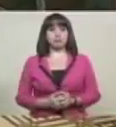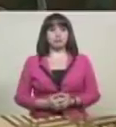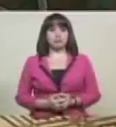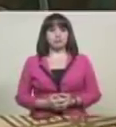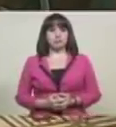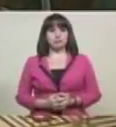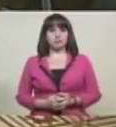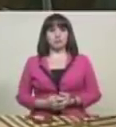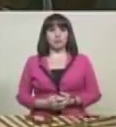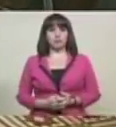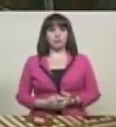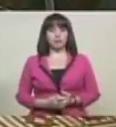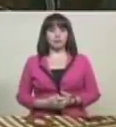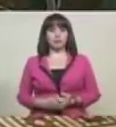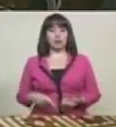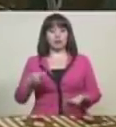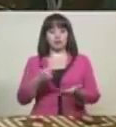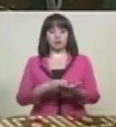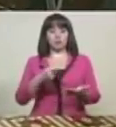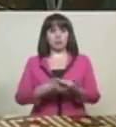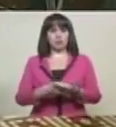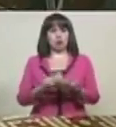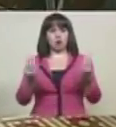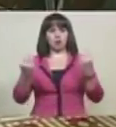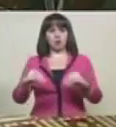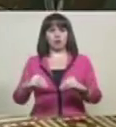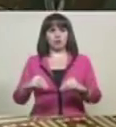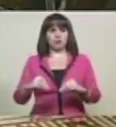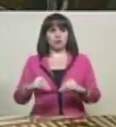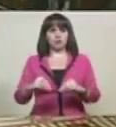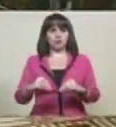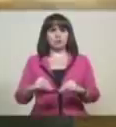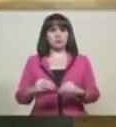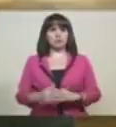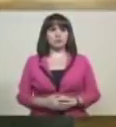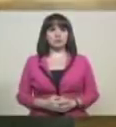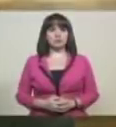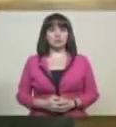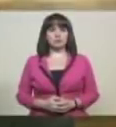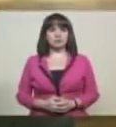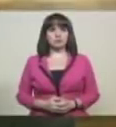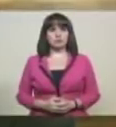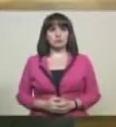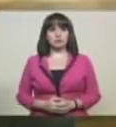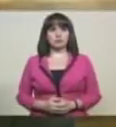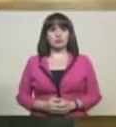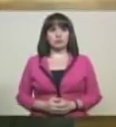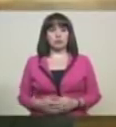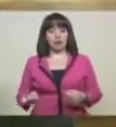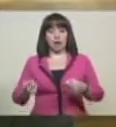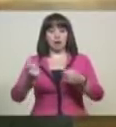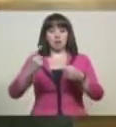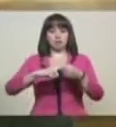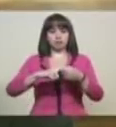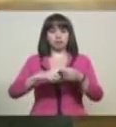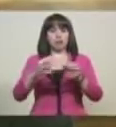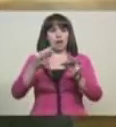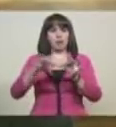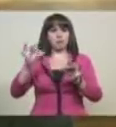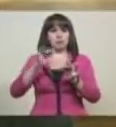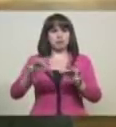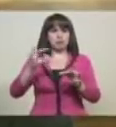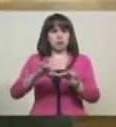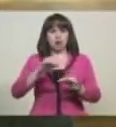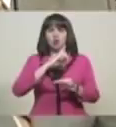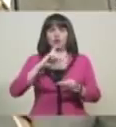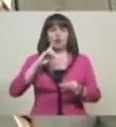en el nuevo sistema de precios acordados, anclados al Petro. Lo hemos llamado el